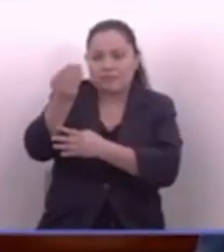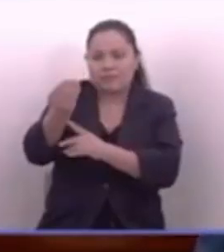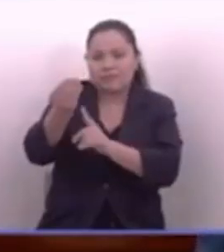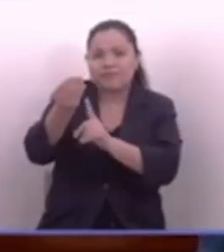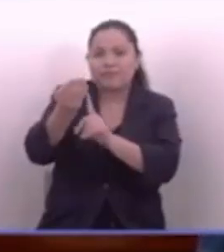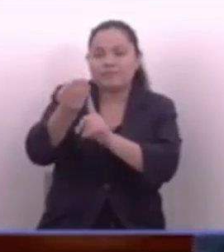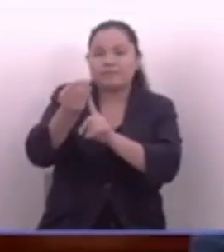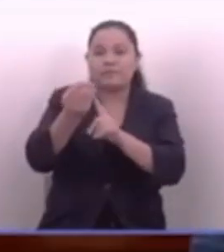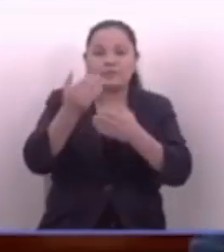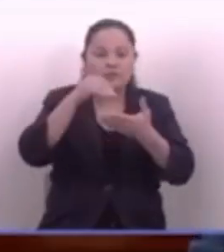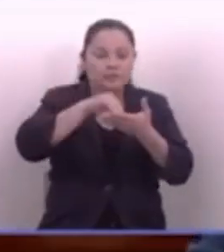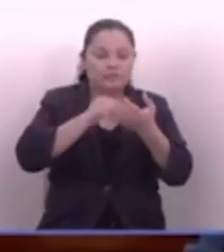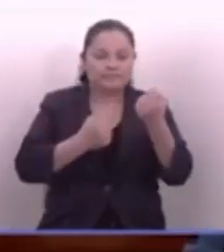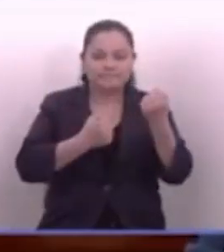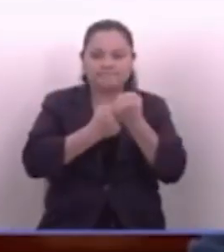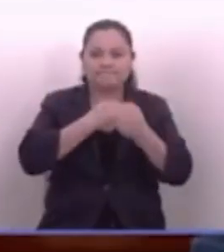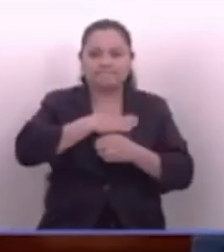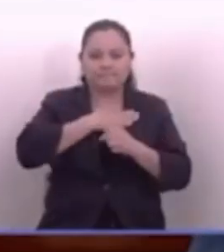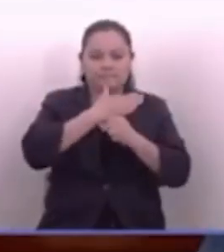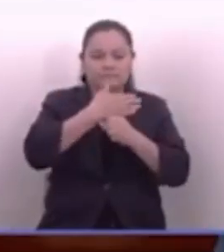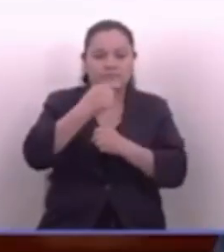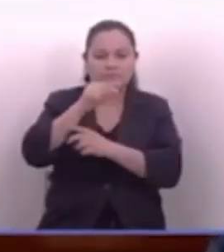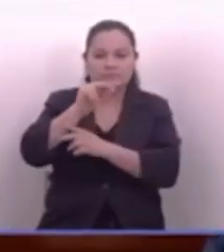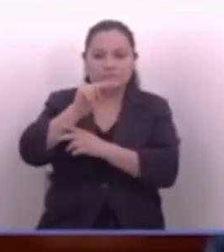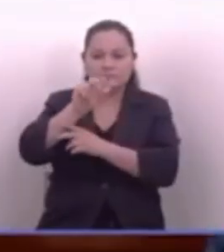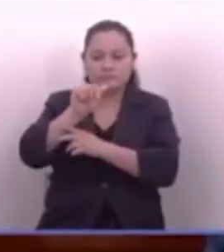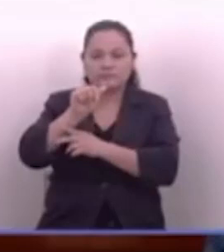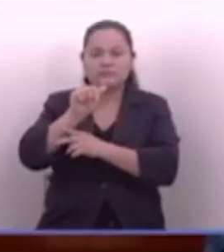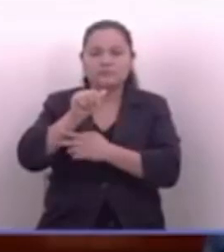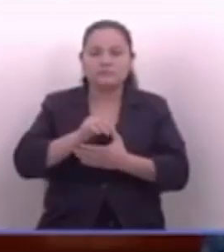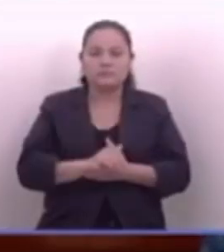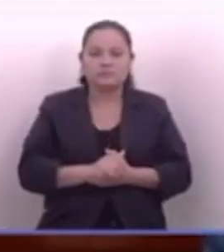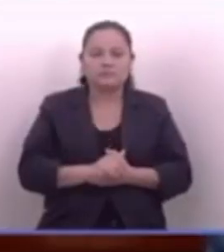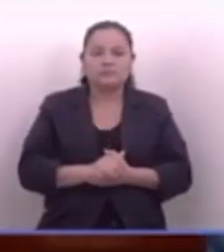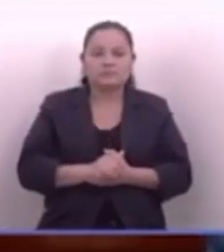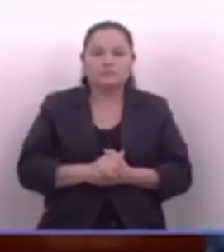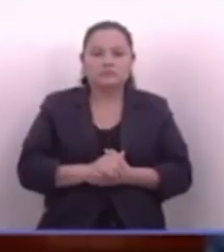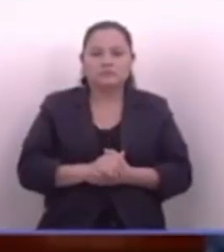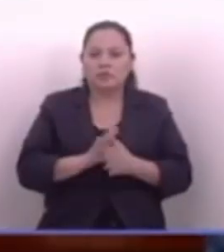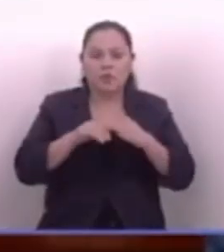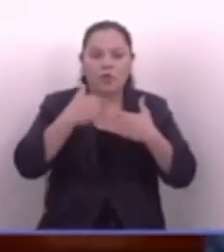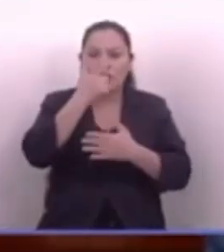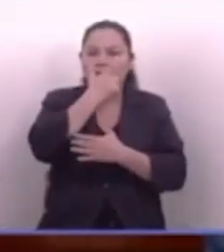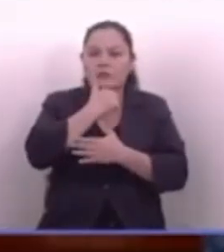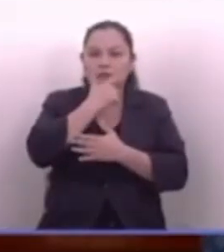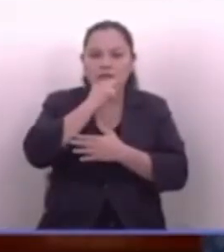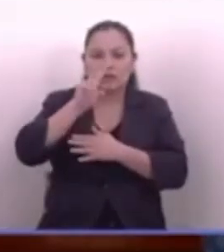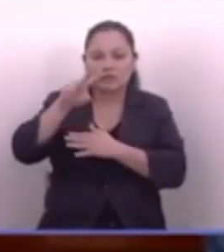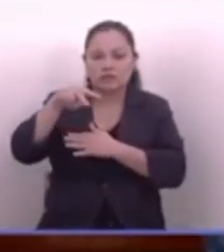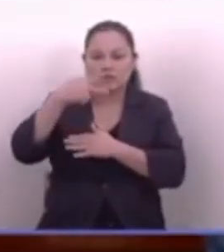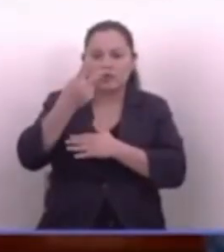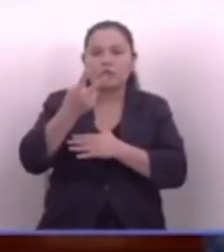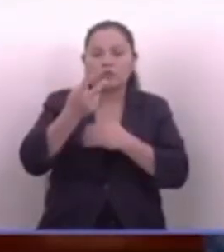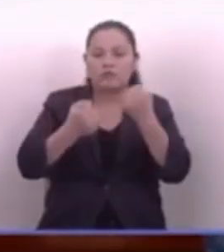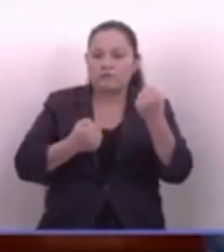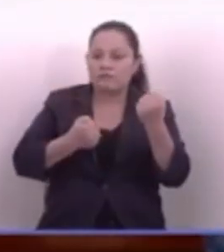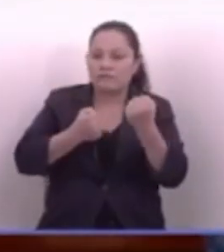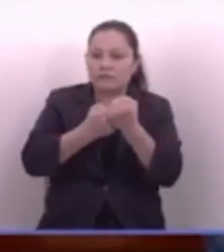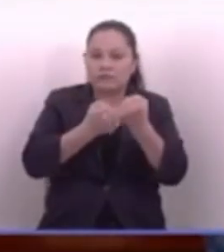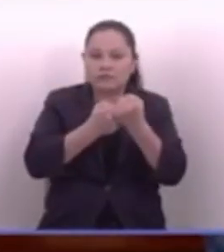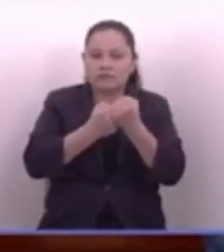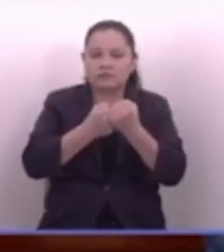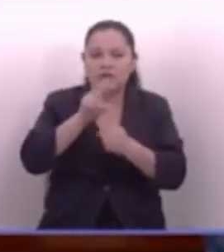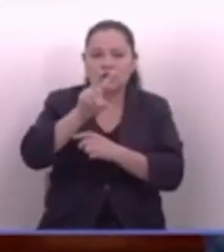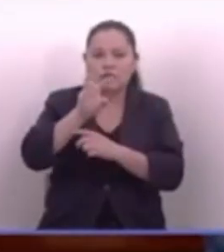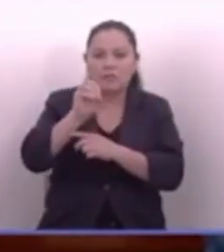reafirmar el apoyo de mi partido Gana, que vamos, sin lugar a dudas, a ser la segunda fuerza electoral en el 2024.